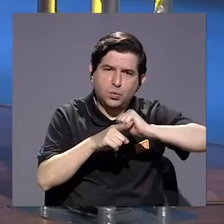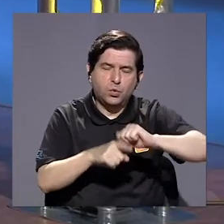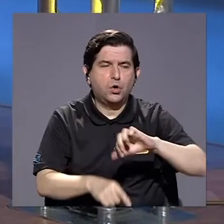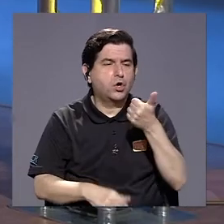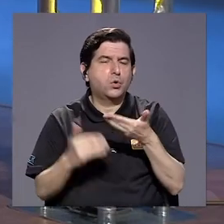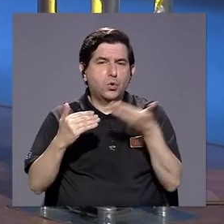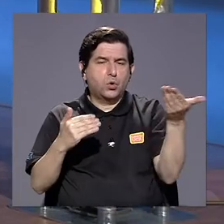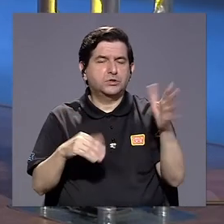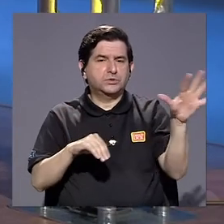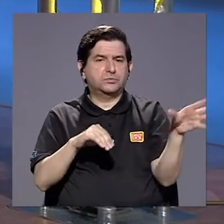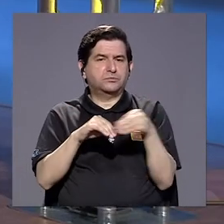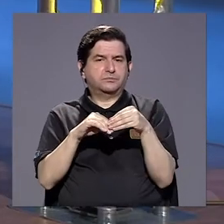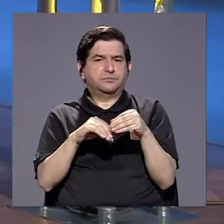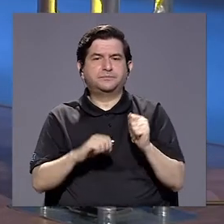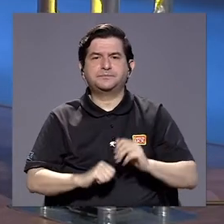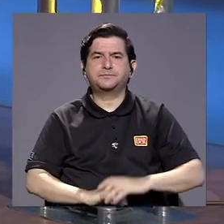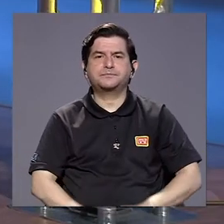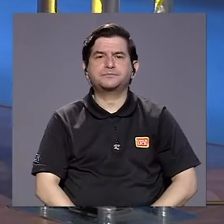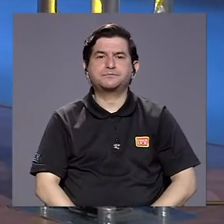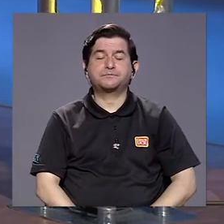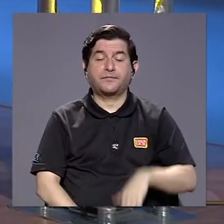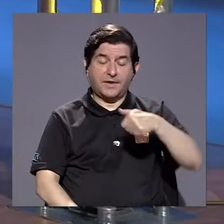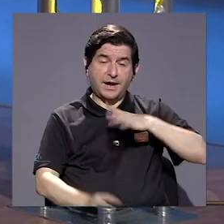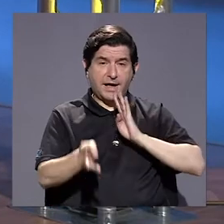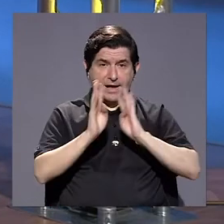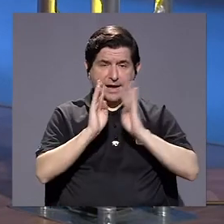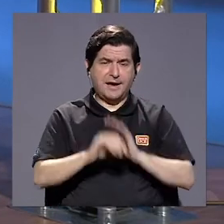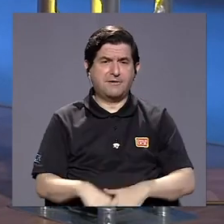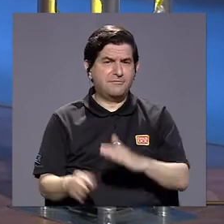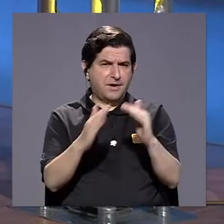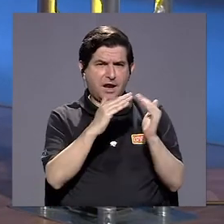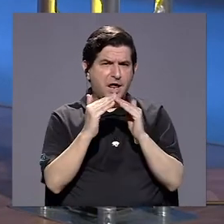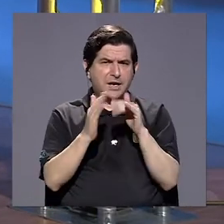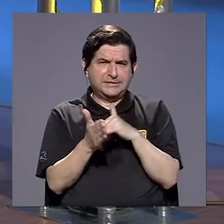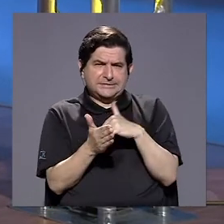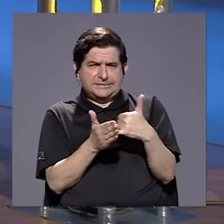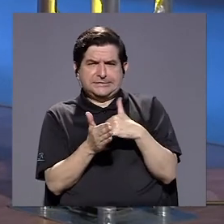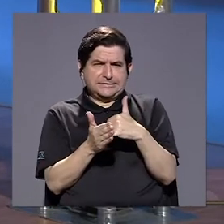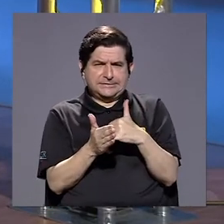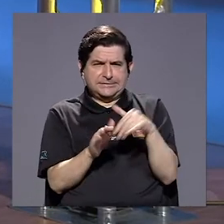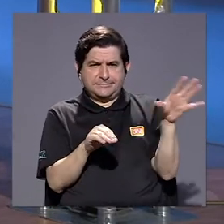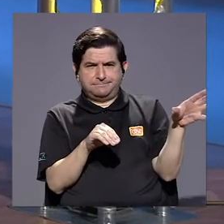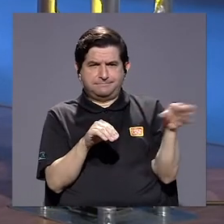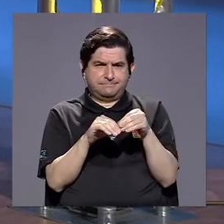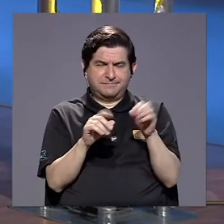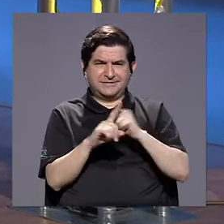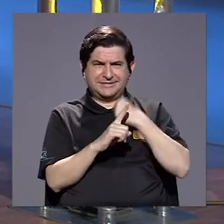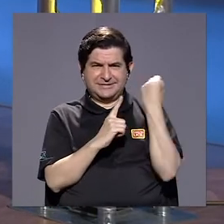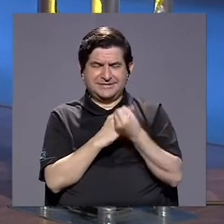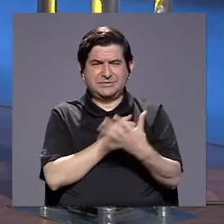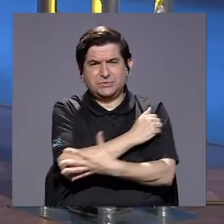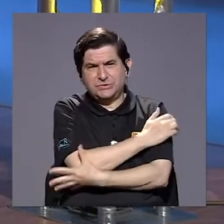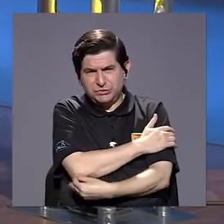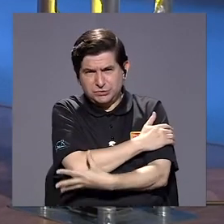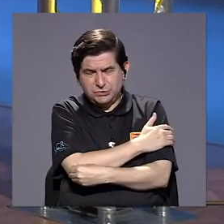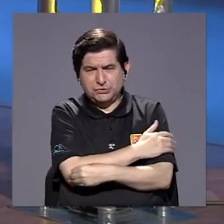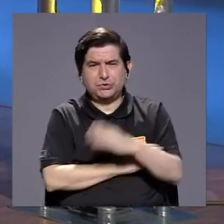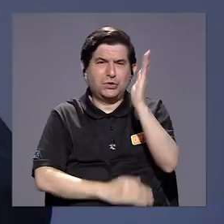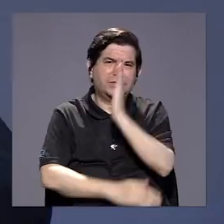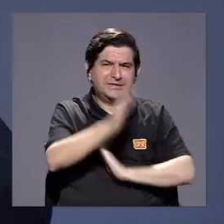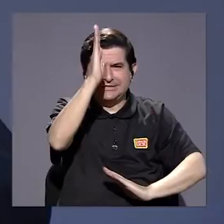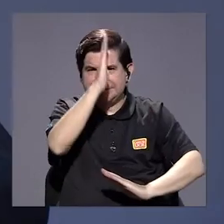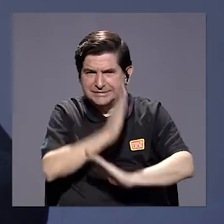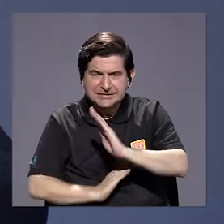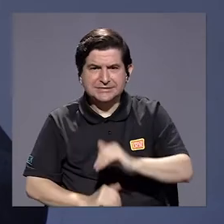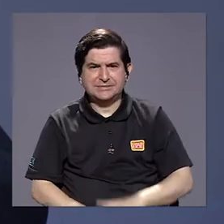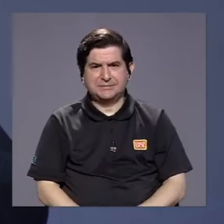de capacitación y de otros elementos. Estamos hablando de una población vulnerable. ¿Qué se suma a eso? La condición de pobreza,